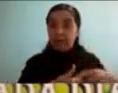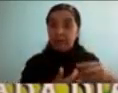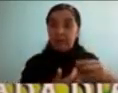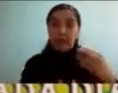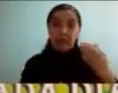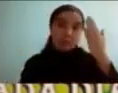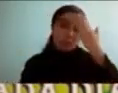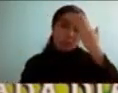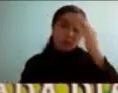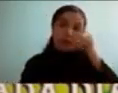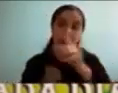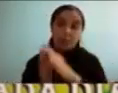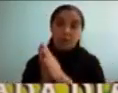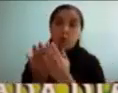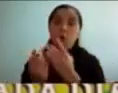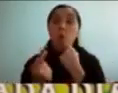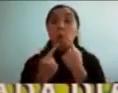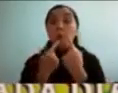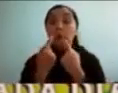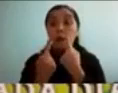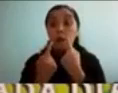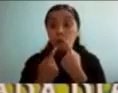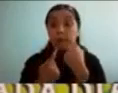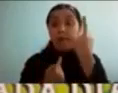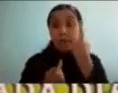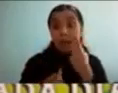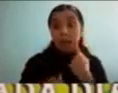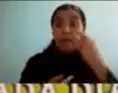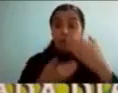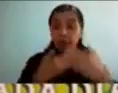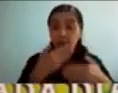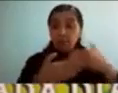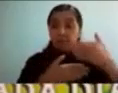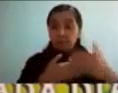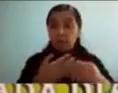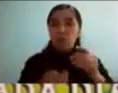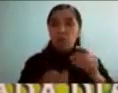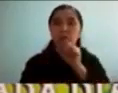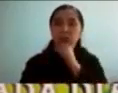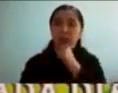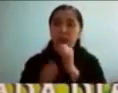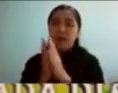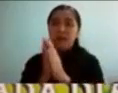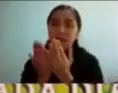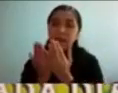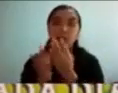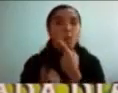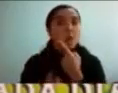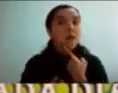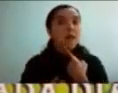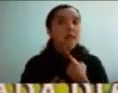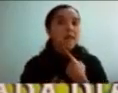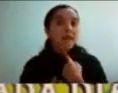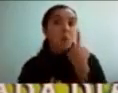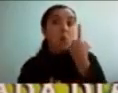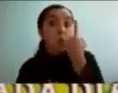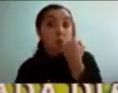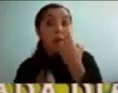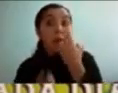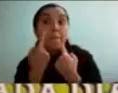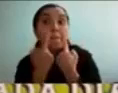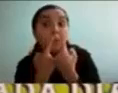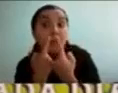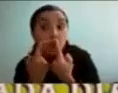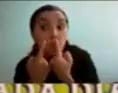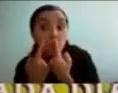libro favorito que se llama una pregunta para cada día y es un libro bien viejo pero súper interesante porque tiene una pregunta distinta para